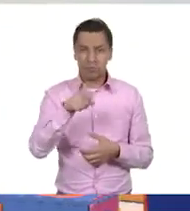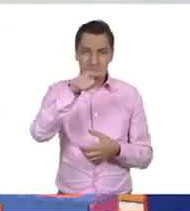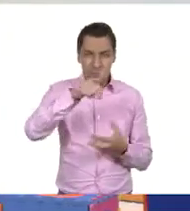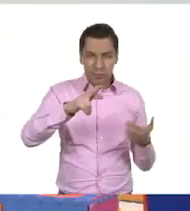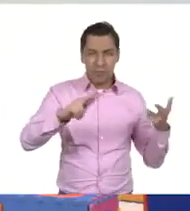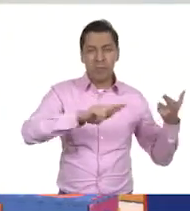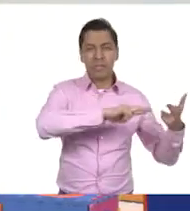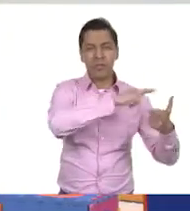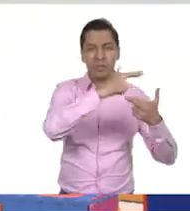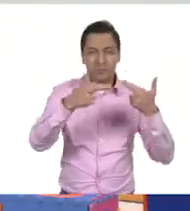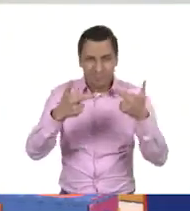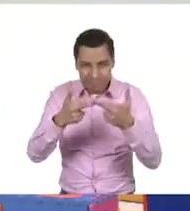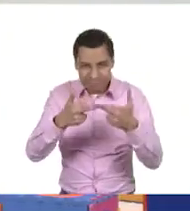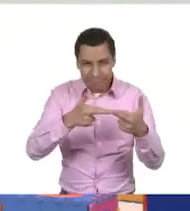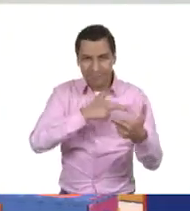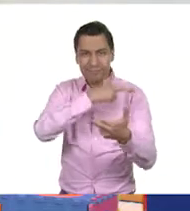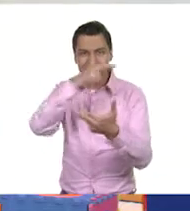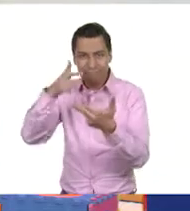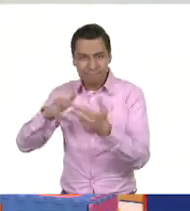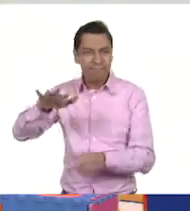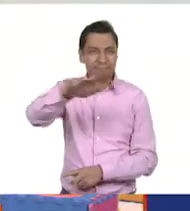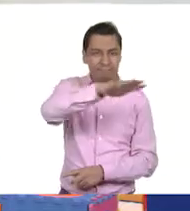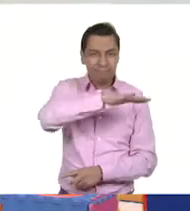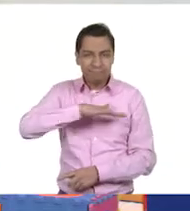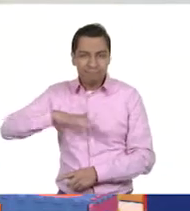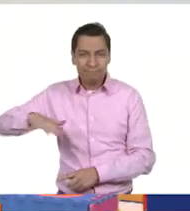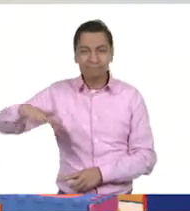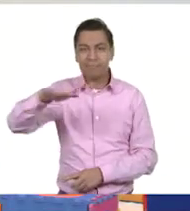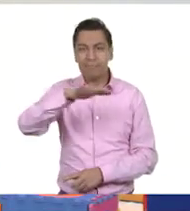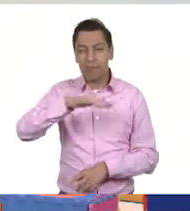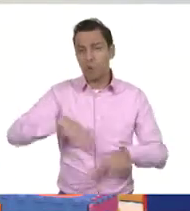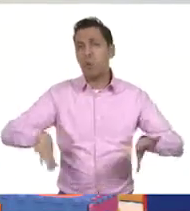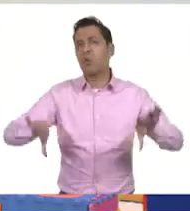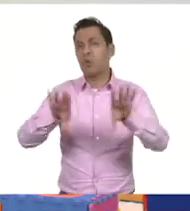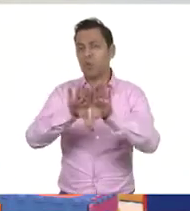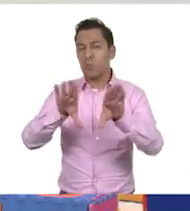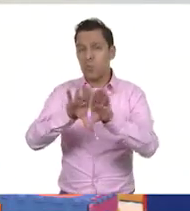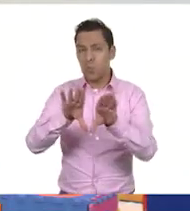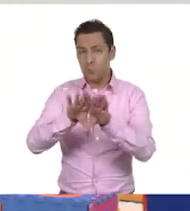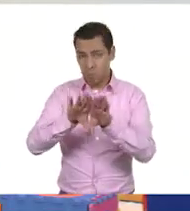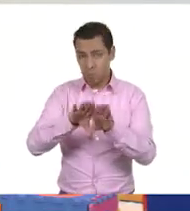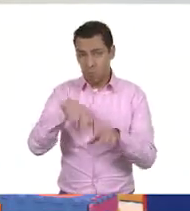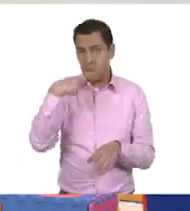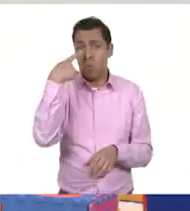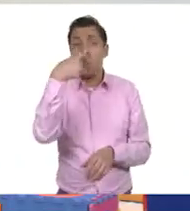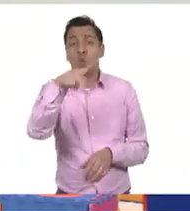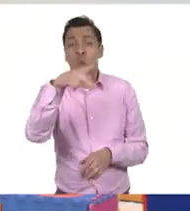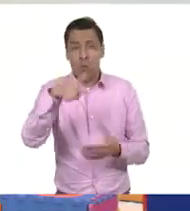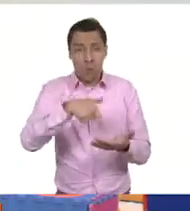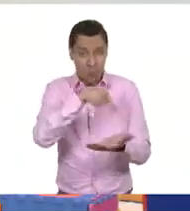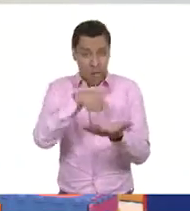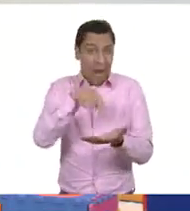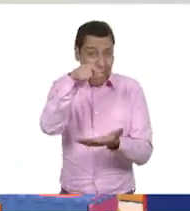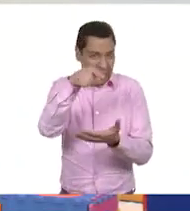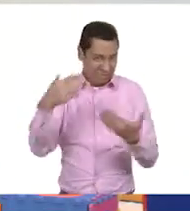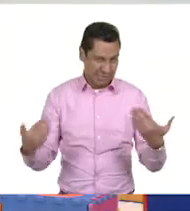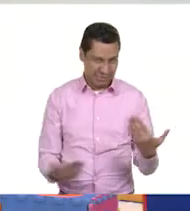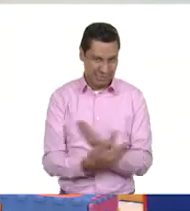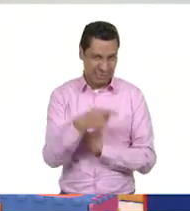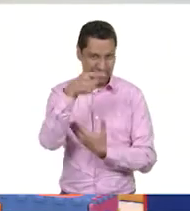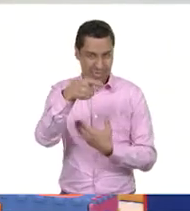entonces hay menos contaminación en todos los sentidos si consumes los productos de tu localidad.